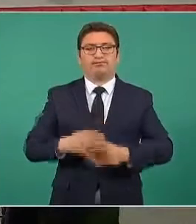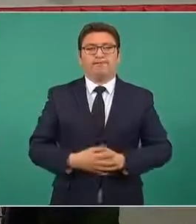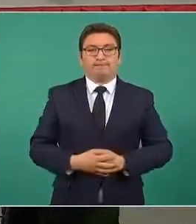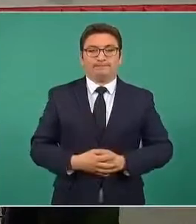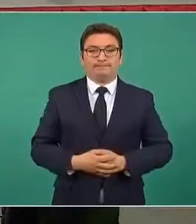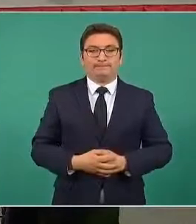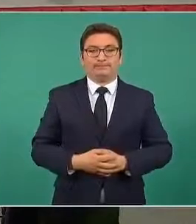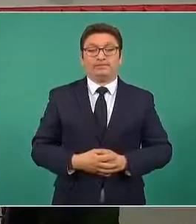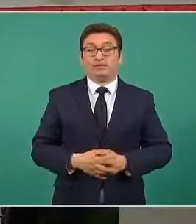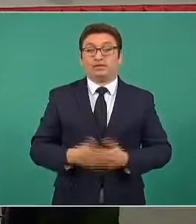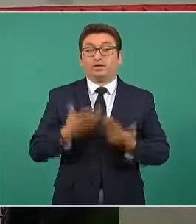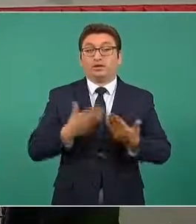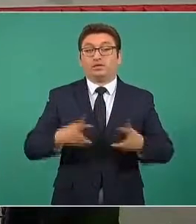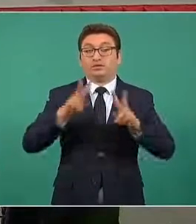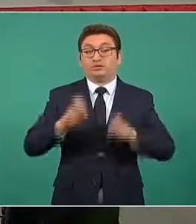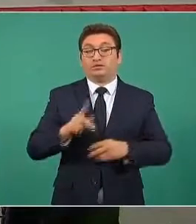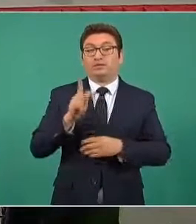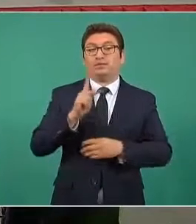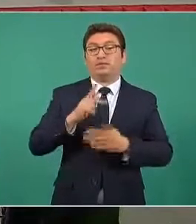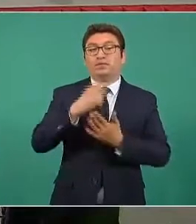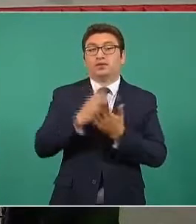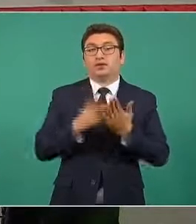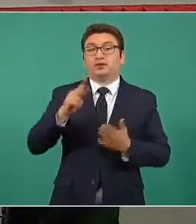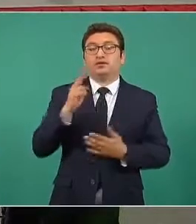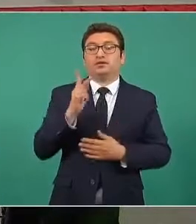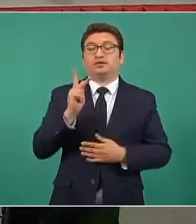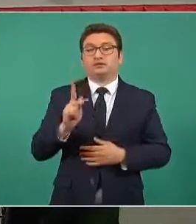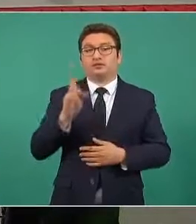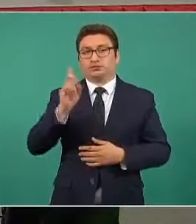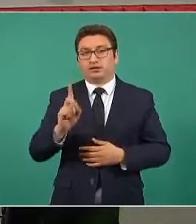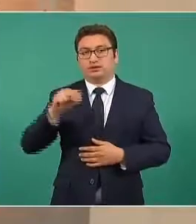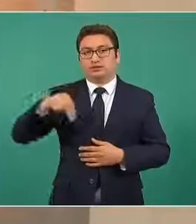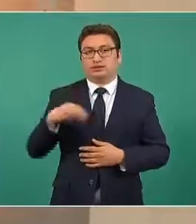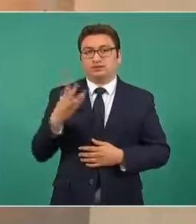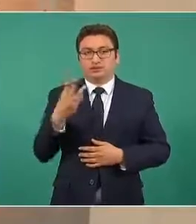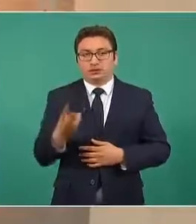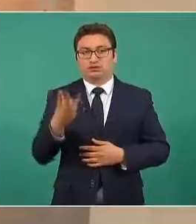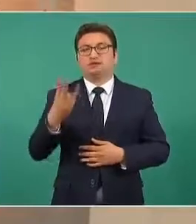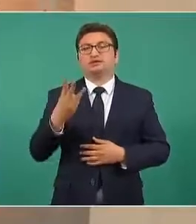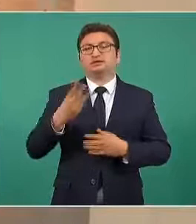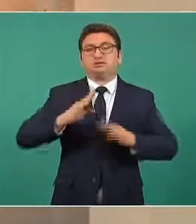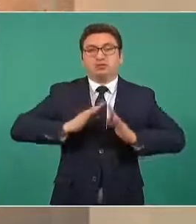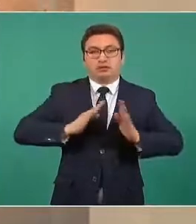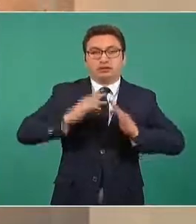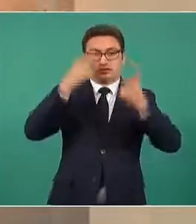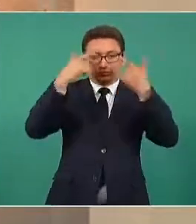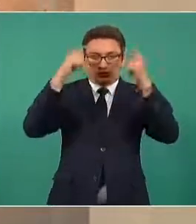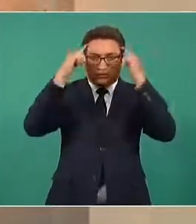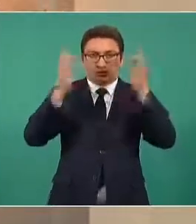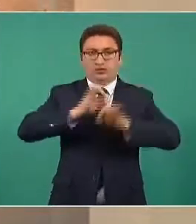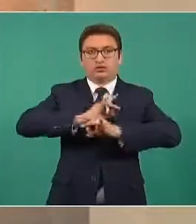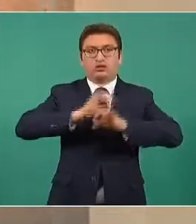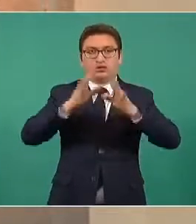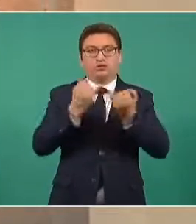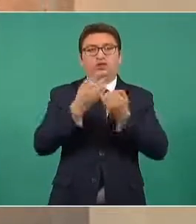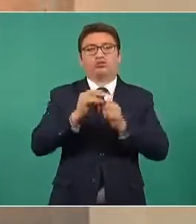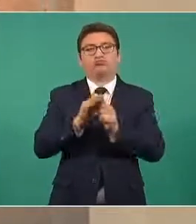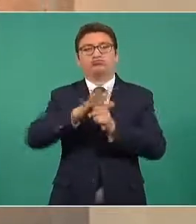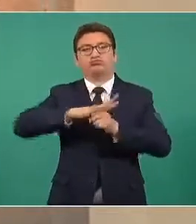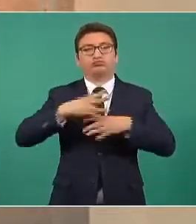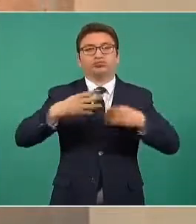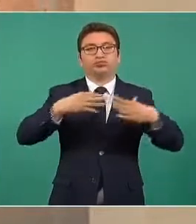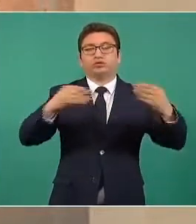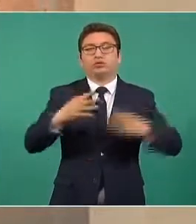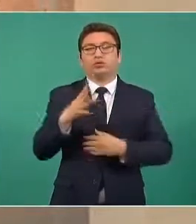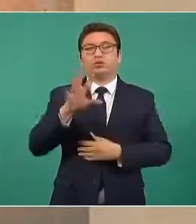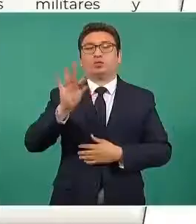En lo que se refiere al Plan DN-III, Plan Marina y Plan de la Guardia Nacional en Atención de Emergencia Sanitaria COVID, hay desplegados